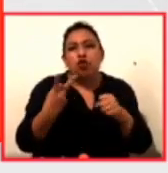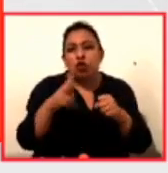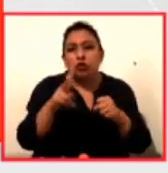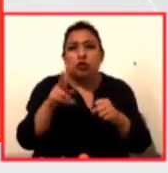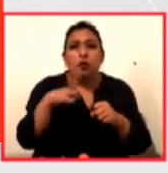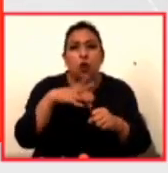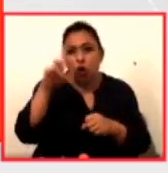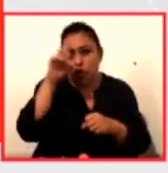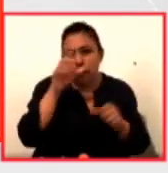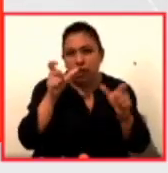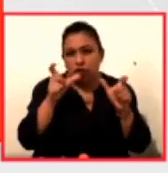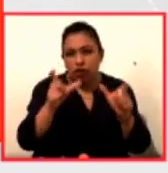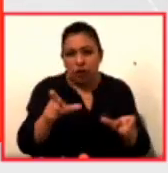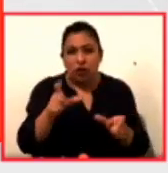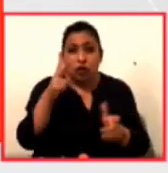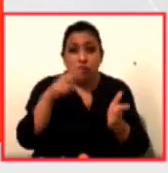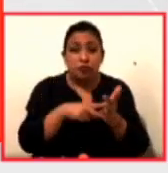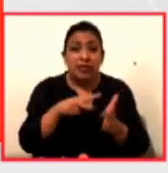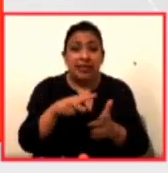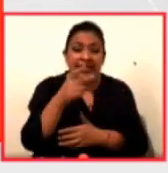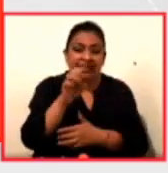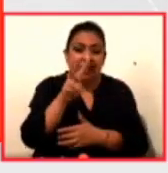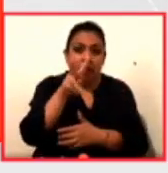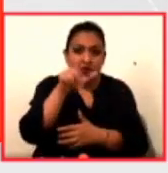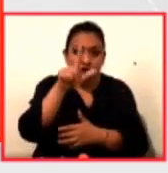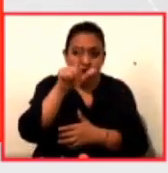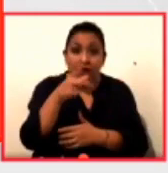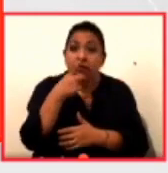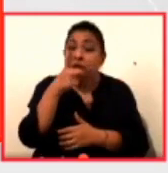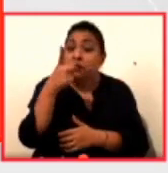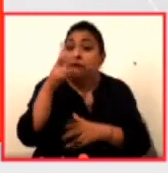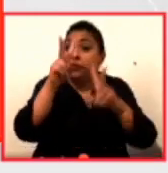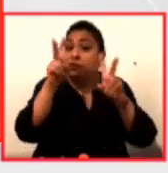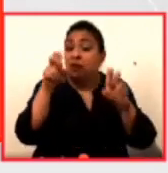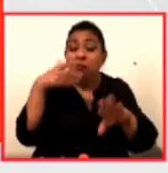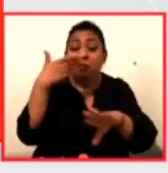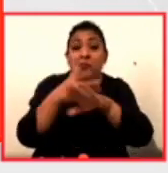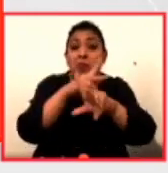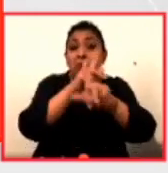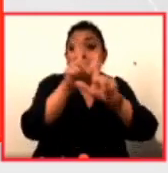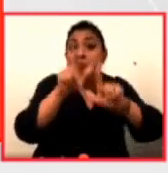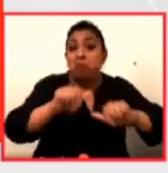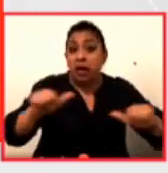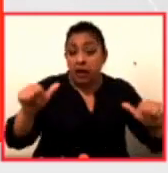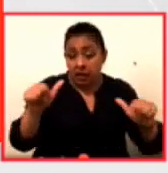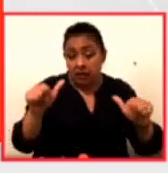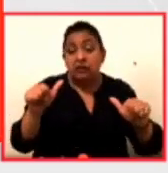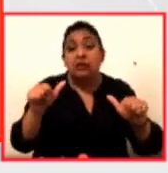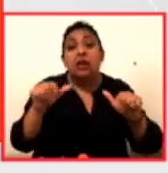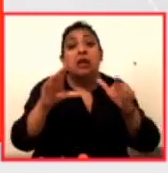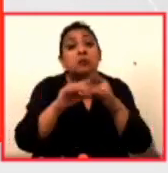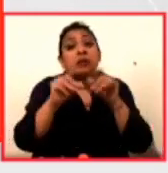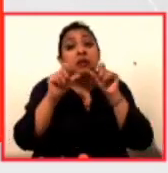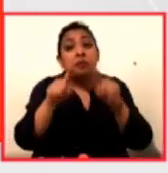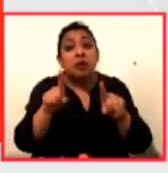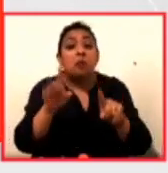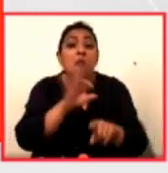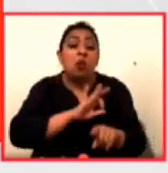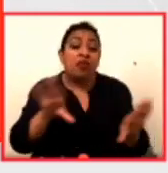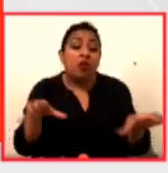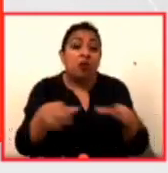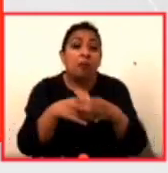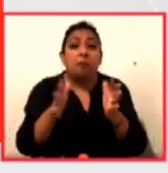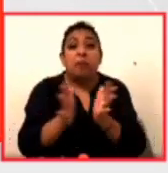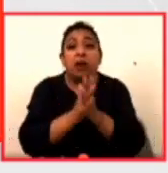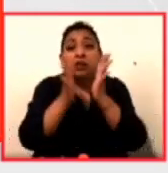con el ébola señalaba que era un tema que atentaba con la paz y que hablaba de la posibilidad colectiva de participar